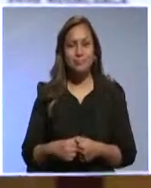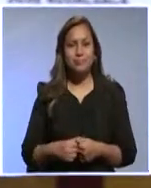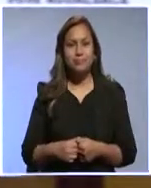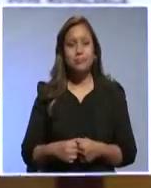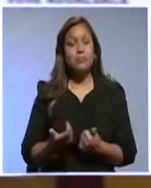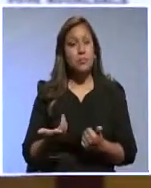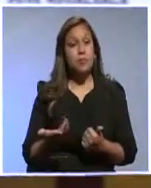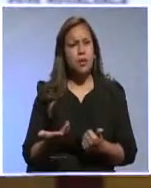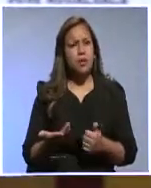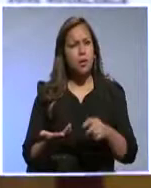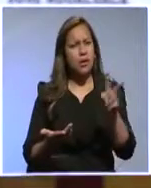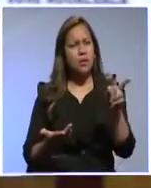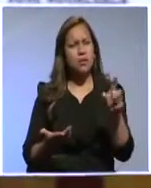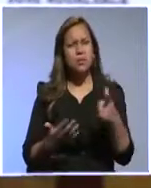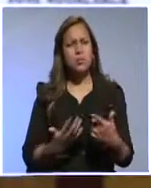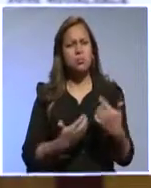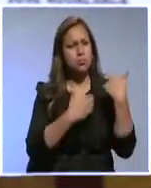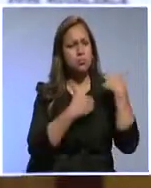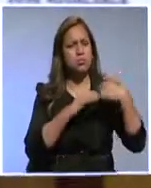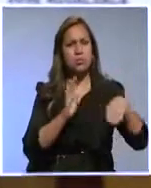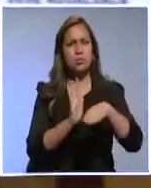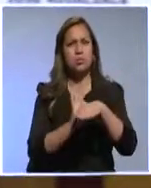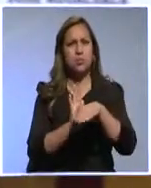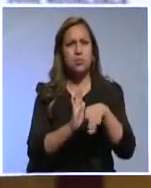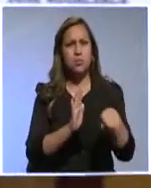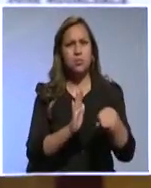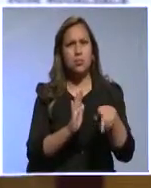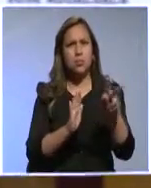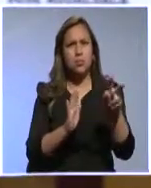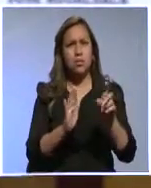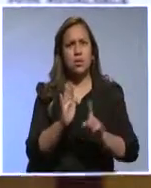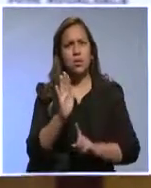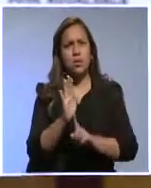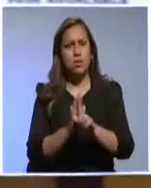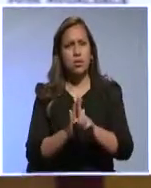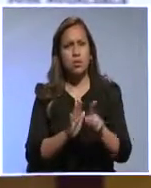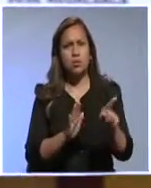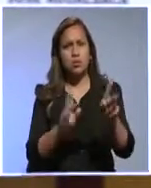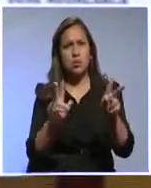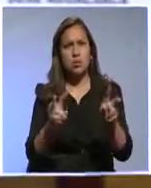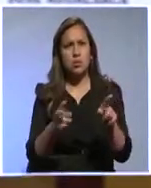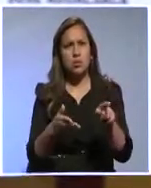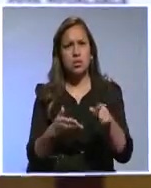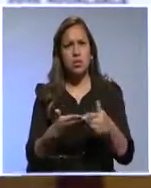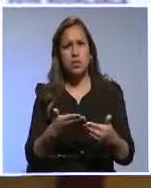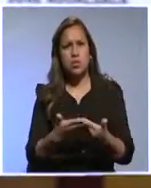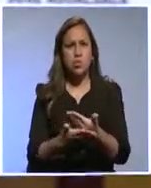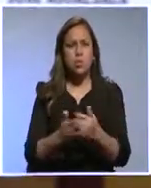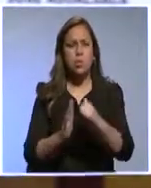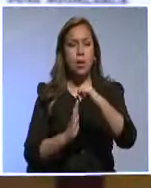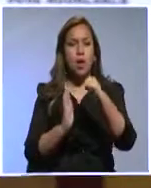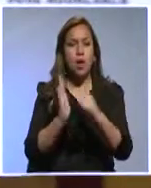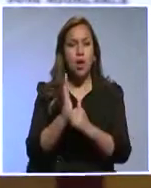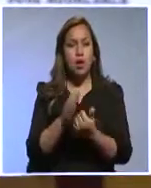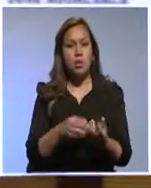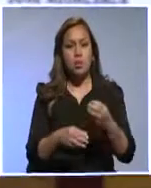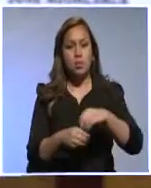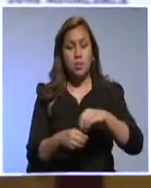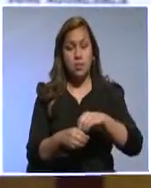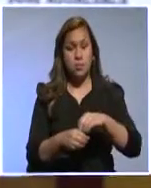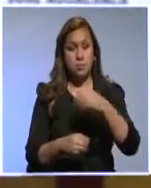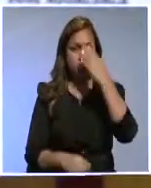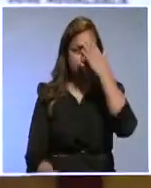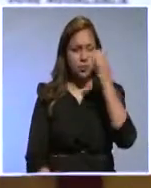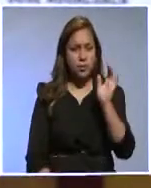corresponde a cuál es el rol de la banca de desarrollo respecto a la nueva agenda urbana. Porque uno puede